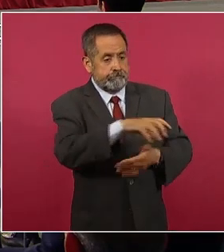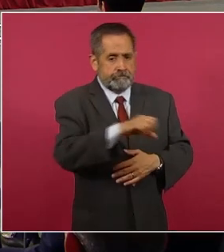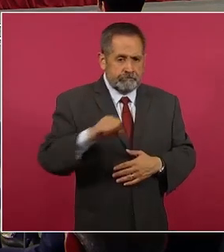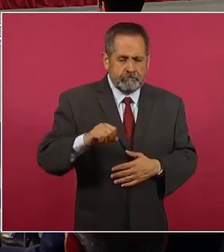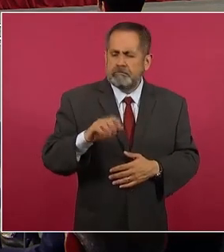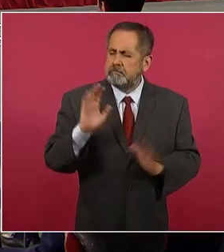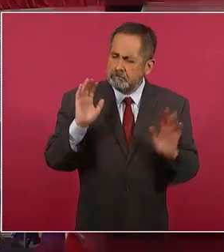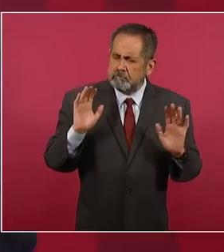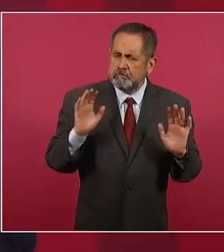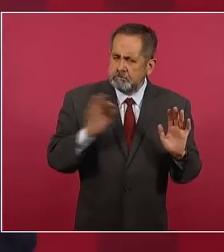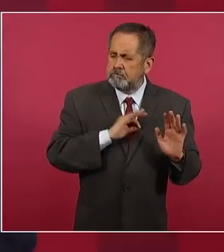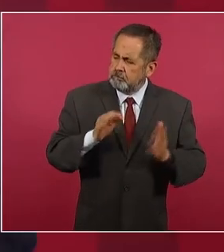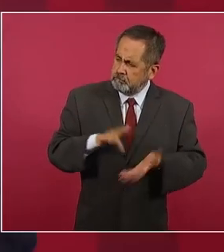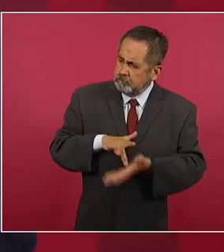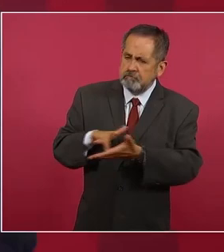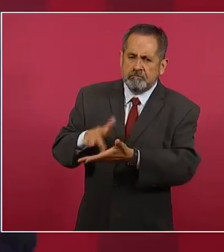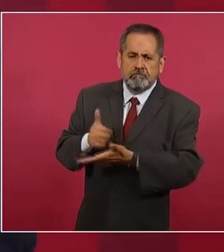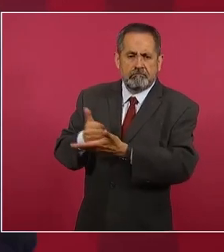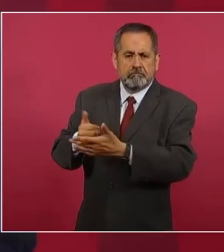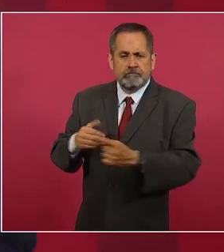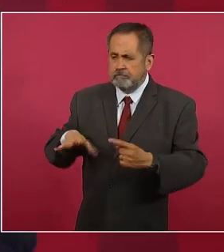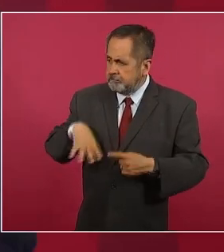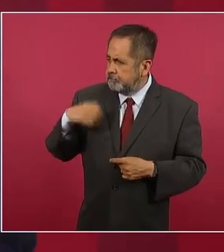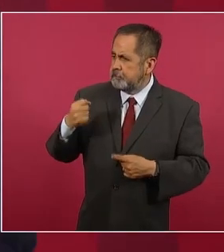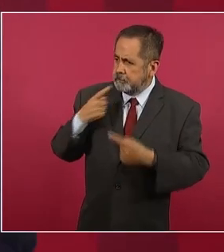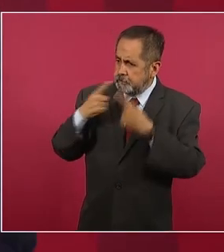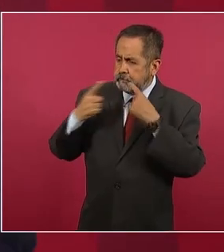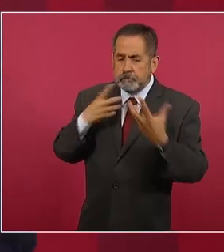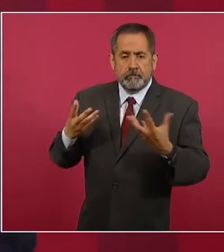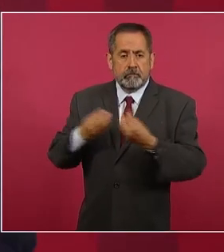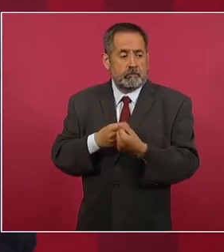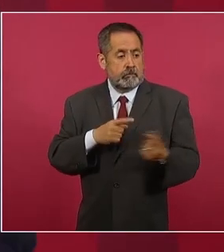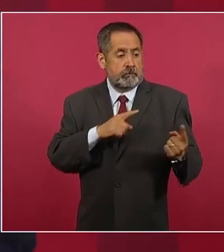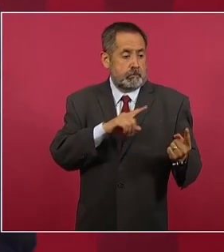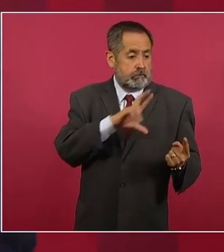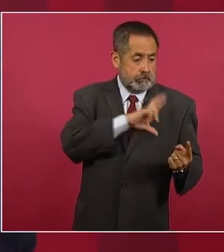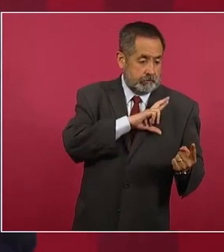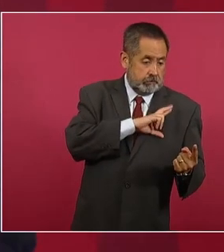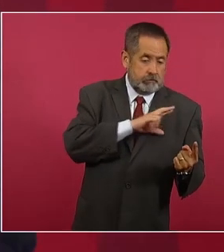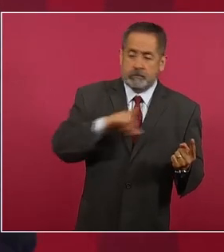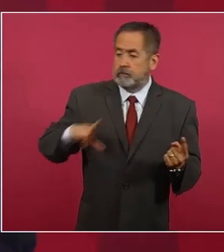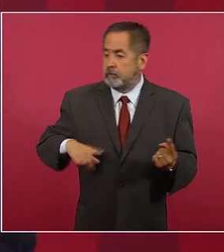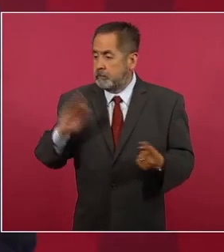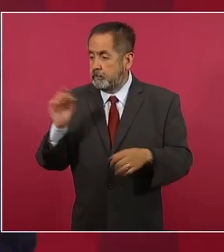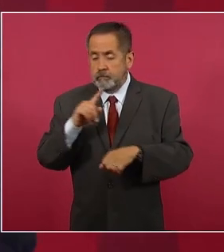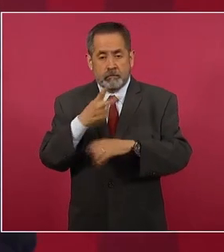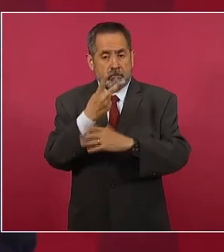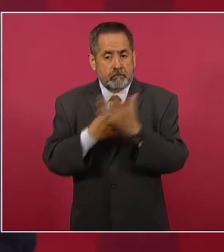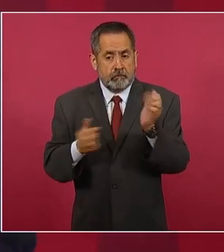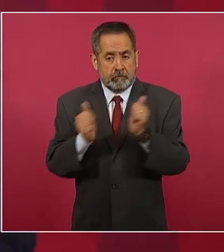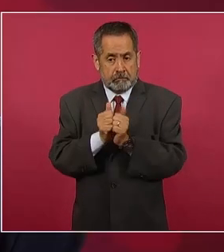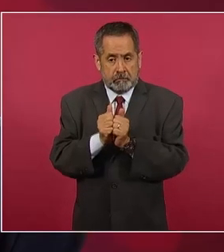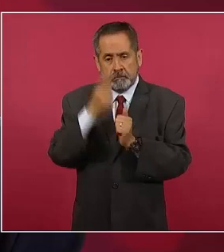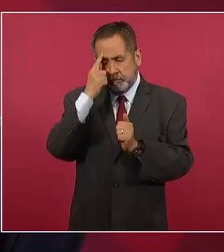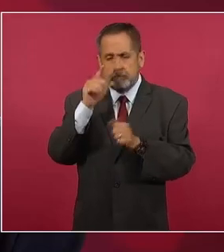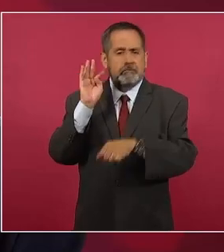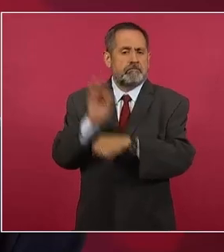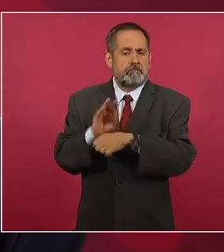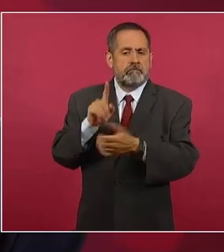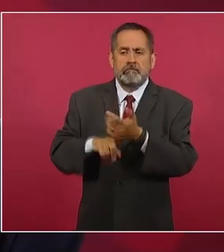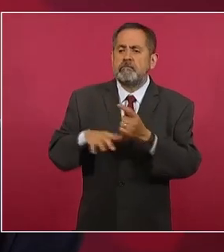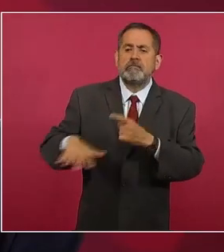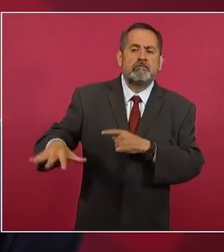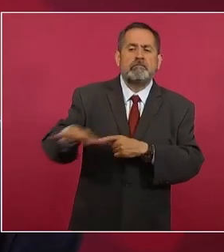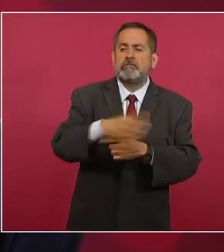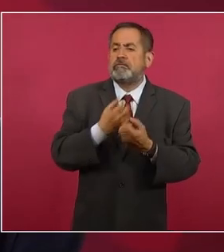esfuerzo es un ejemplo de la importancia de la colaboración entre el sector privado y el gobierno federal para promover el bienestar en